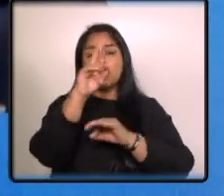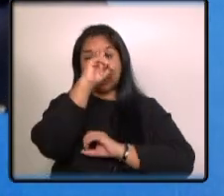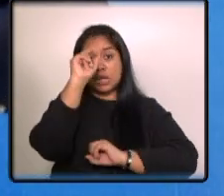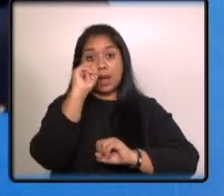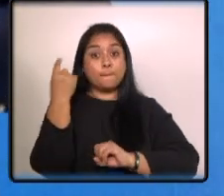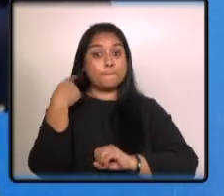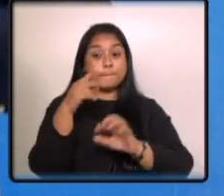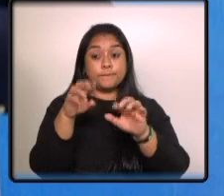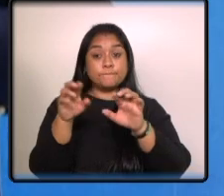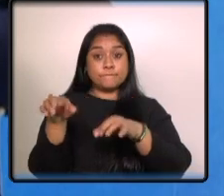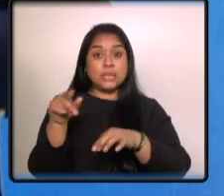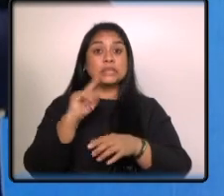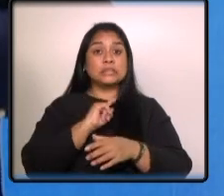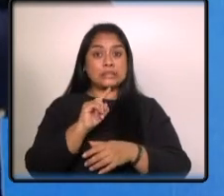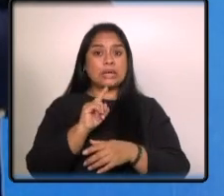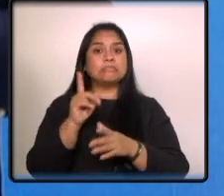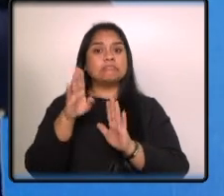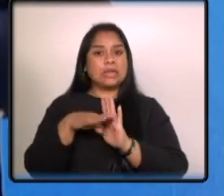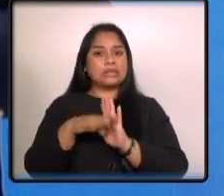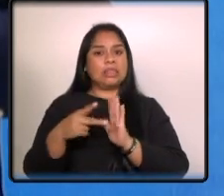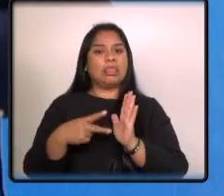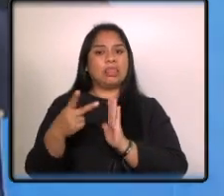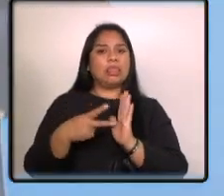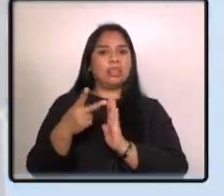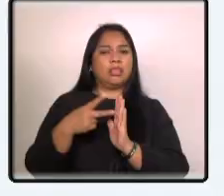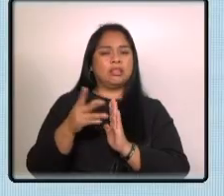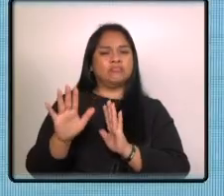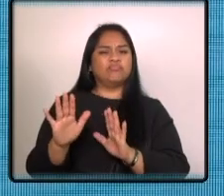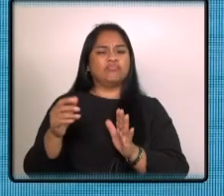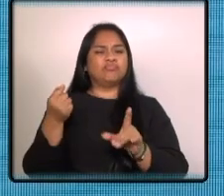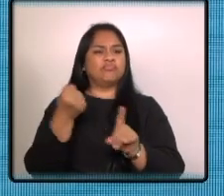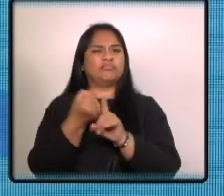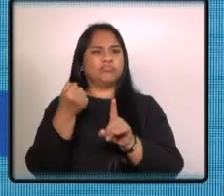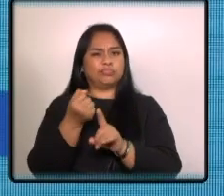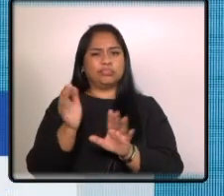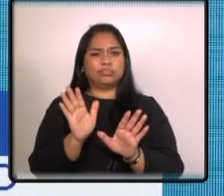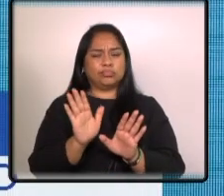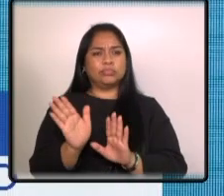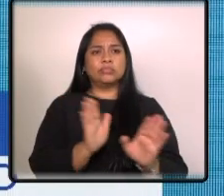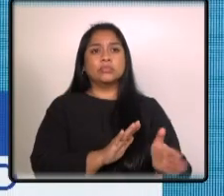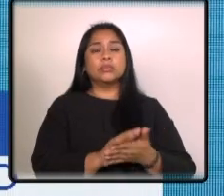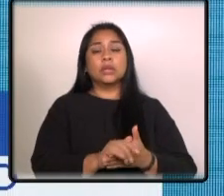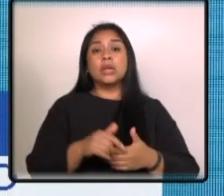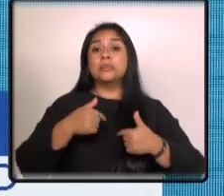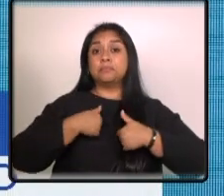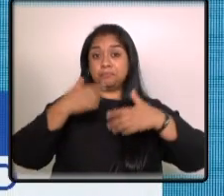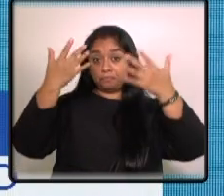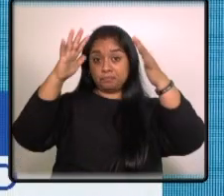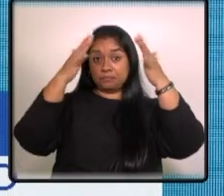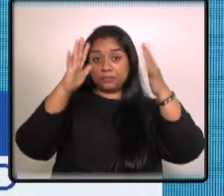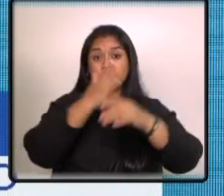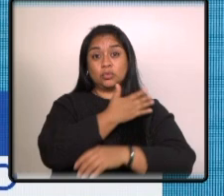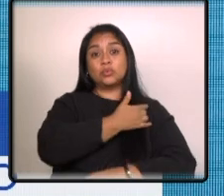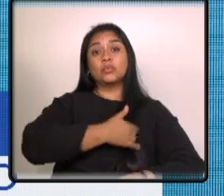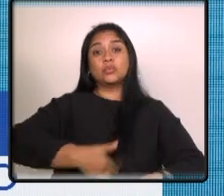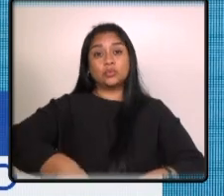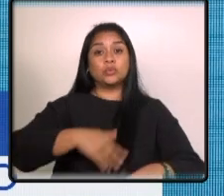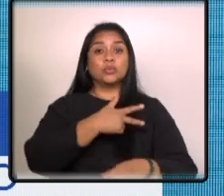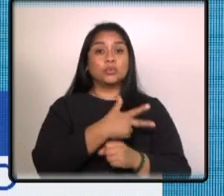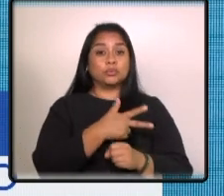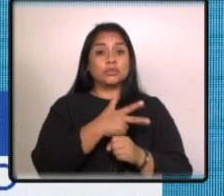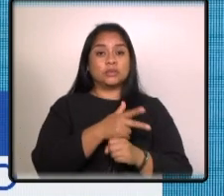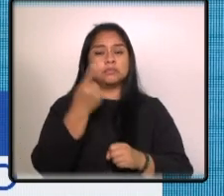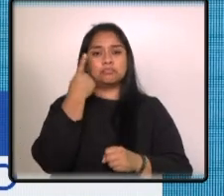que los beneficiados sean menos susceptibles a las estafas felicito al gobierno de guatemala por ese esfuerzo que